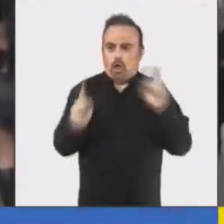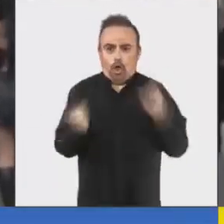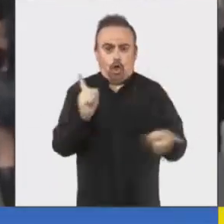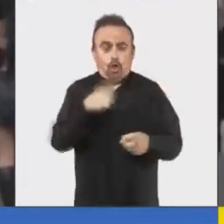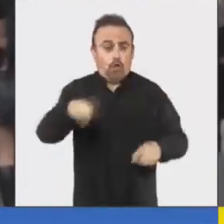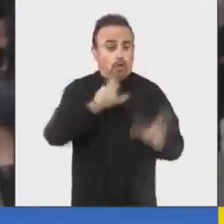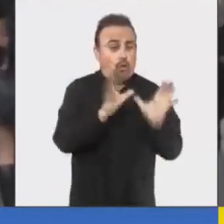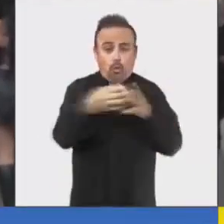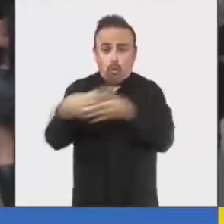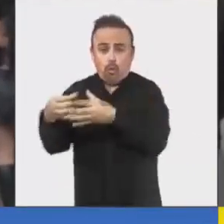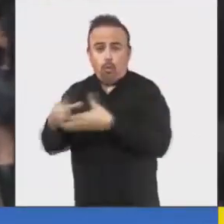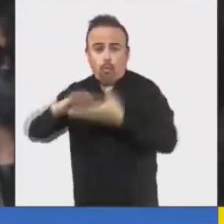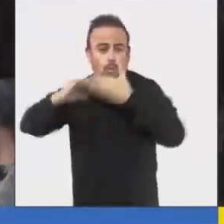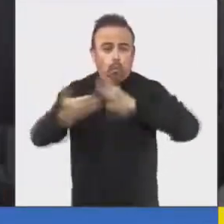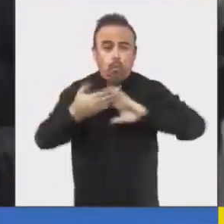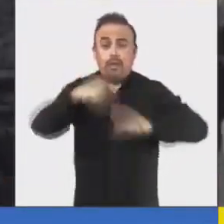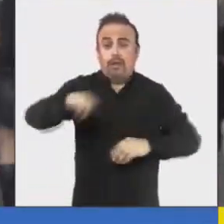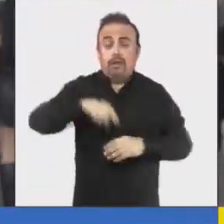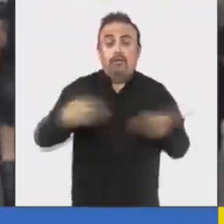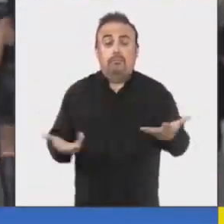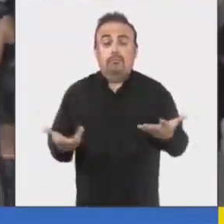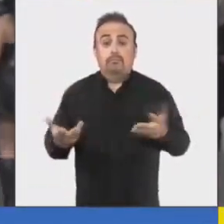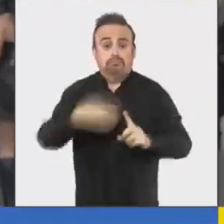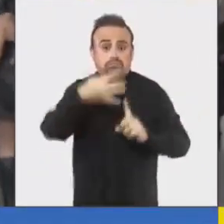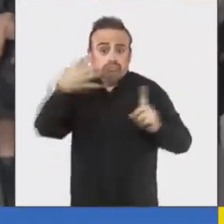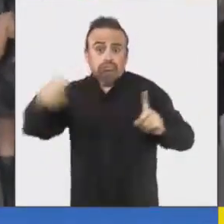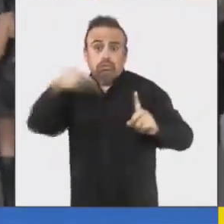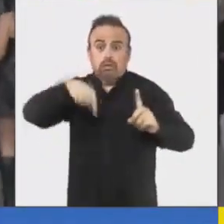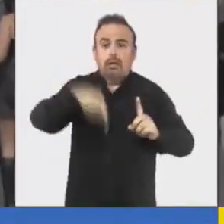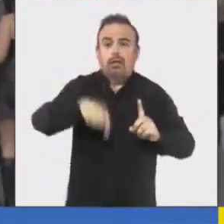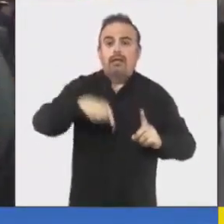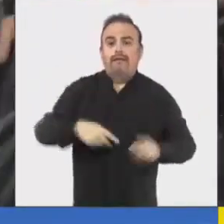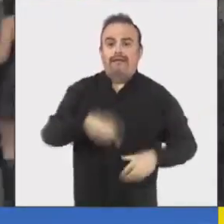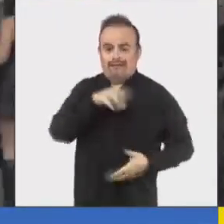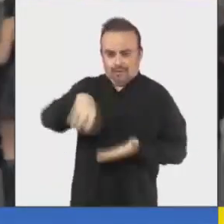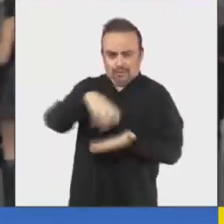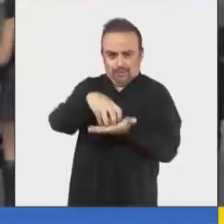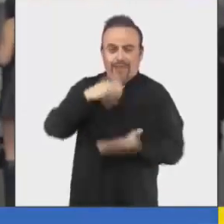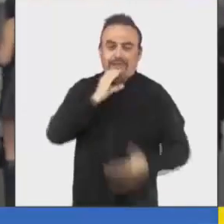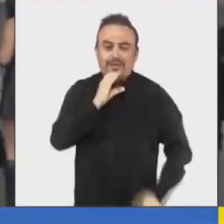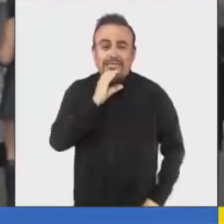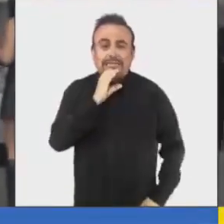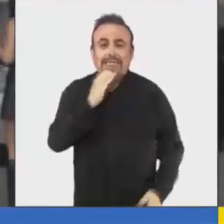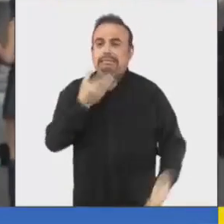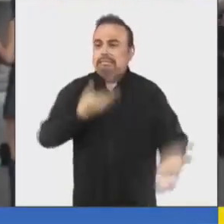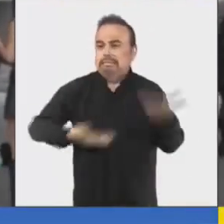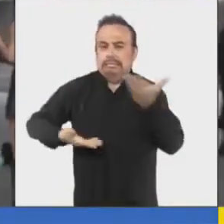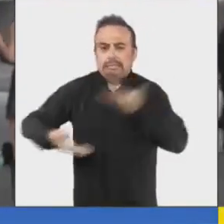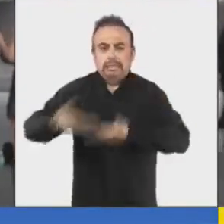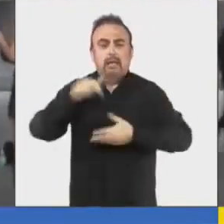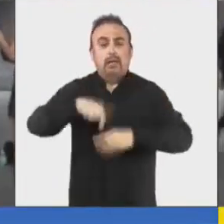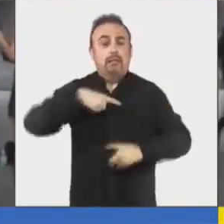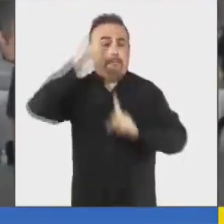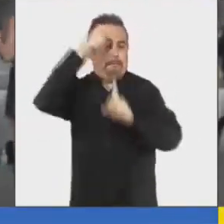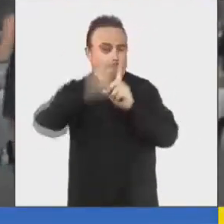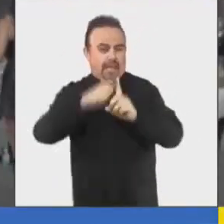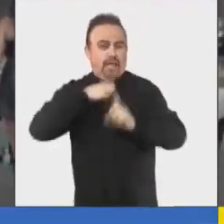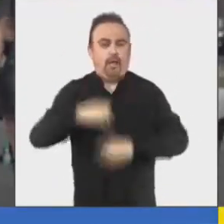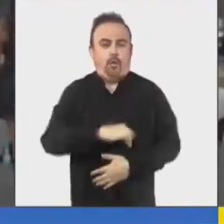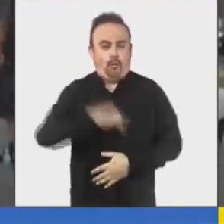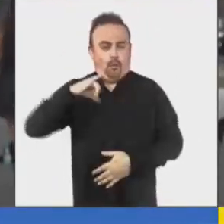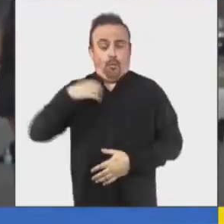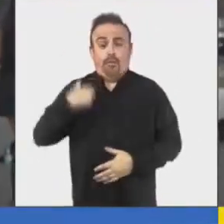con todas las organizaciones comunitarias LGBT que habitan el Gran Concepción para articular las acciones por el Mes del Orgullo.